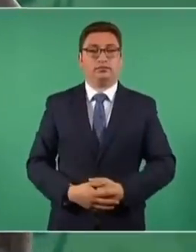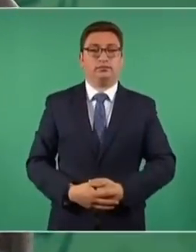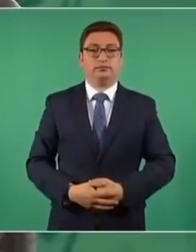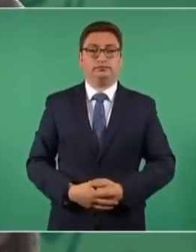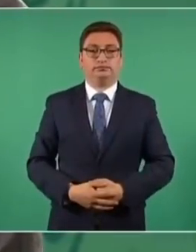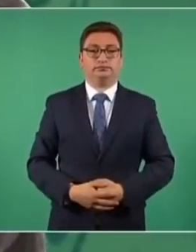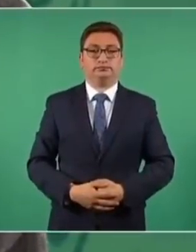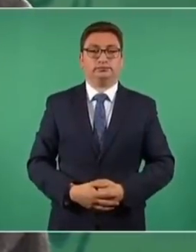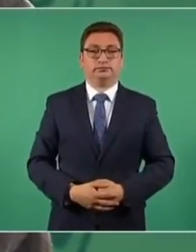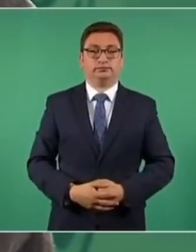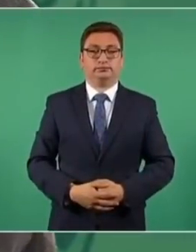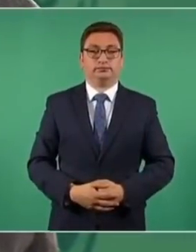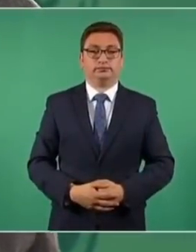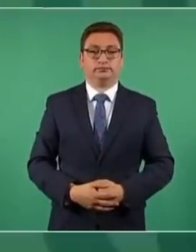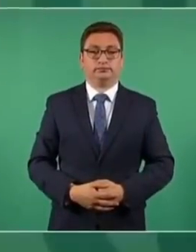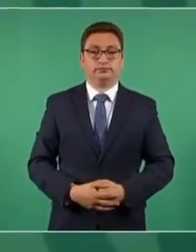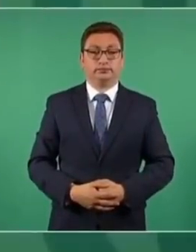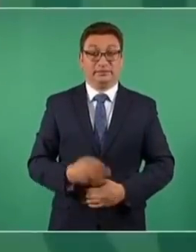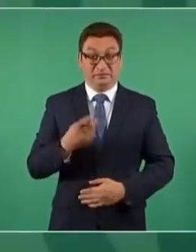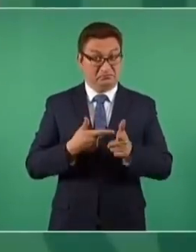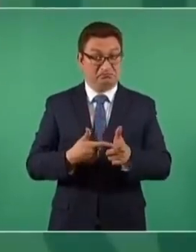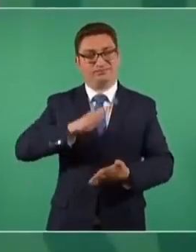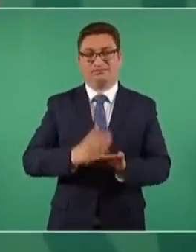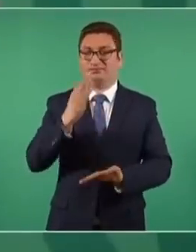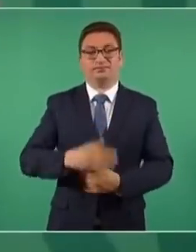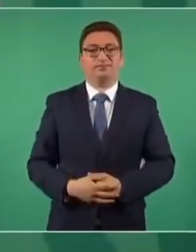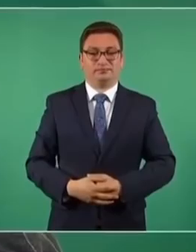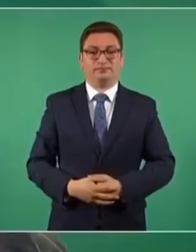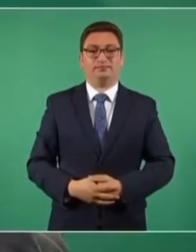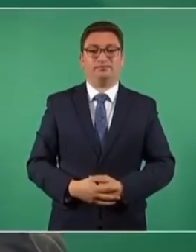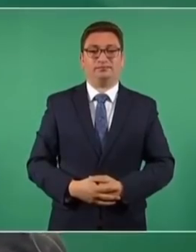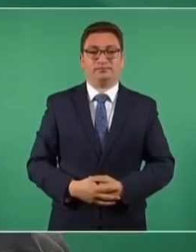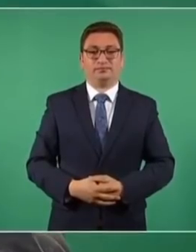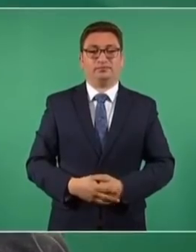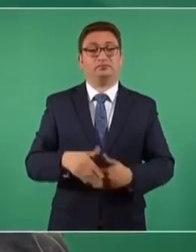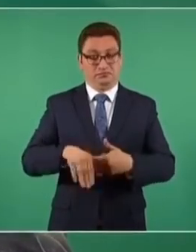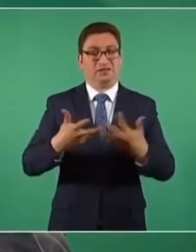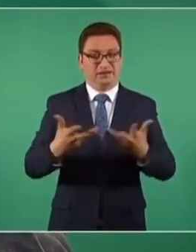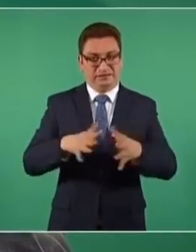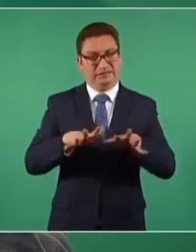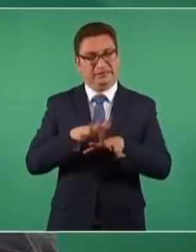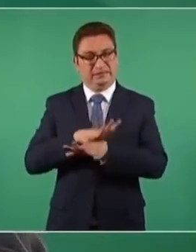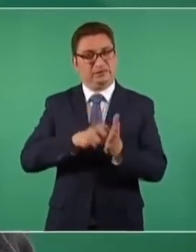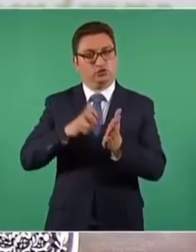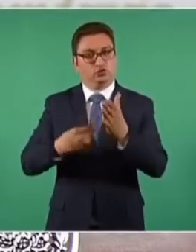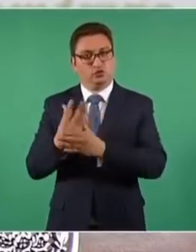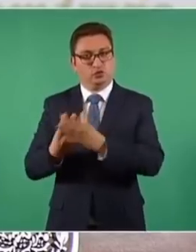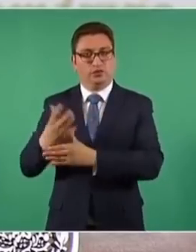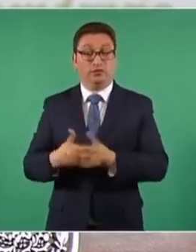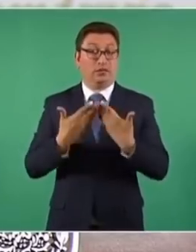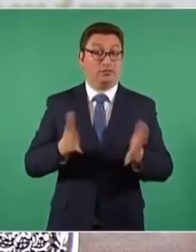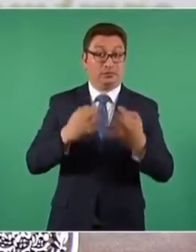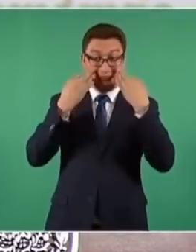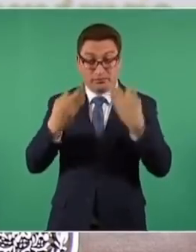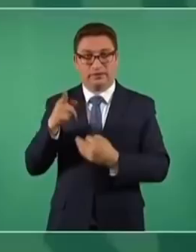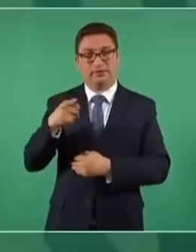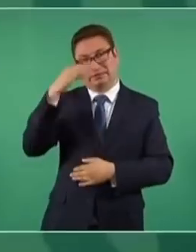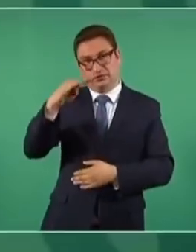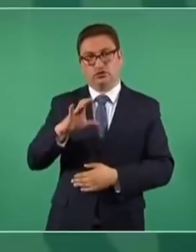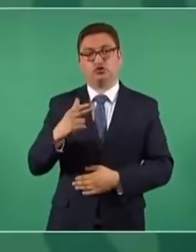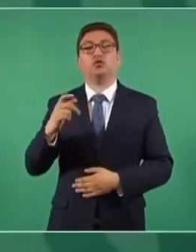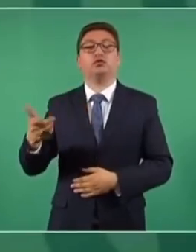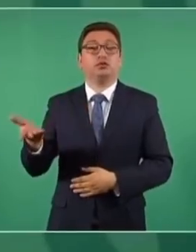Eso ya no puede seguir, no puede continuar, hay que llevar a cabo una renovación. Ahora lo estamos viendo, el señor Chong,